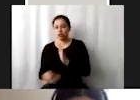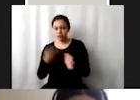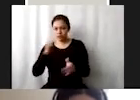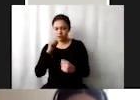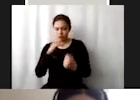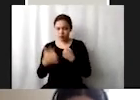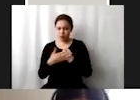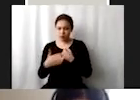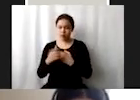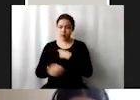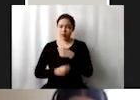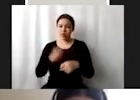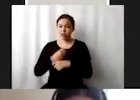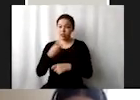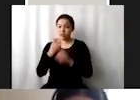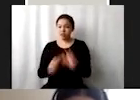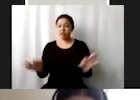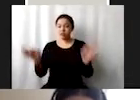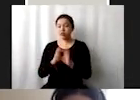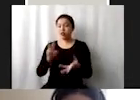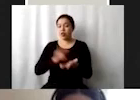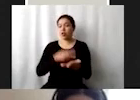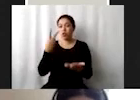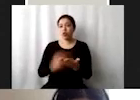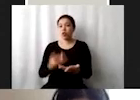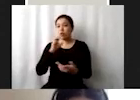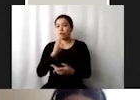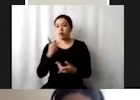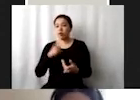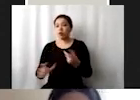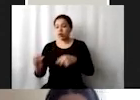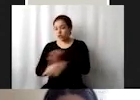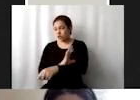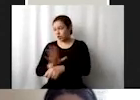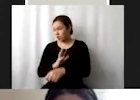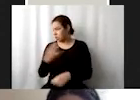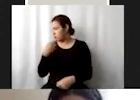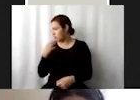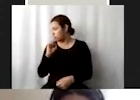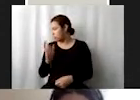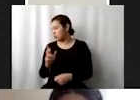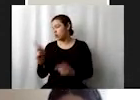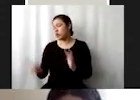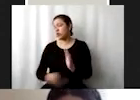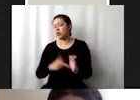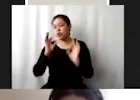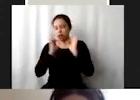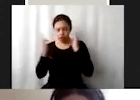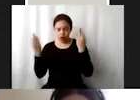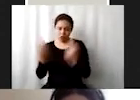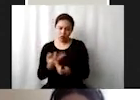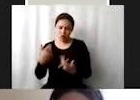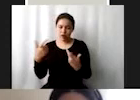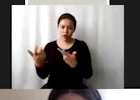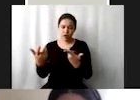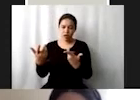años duplicar la tasa mundial de mejora de la eficiencia energética otra vez con los medios aumentando la cooperación